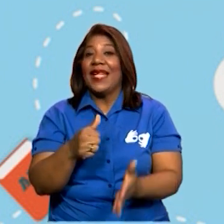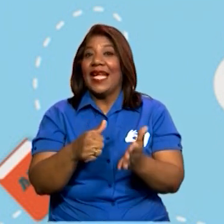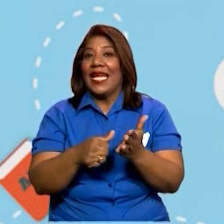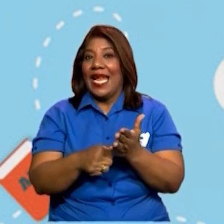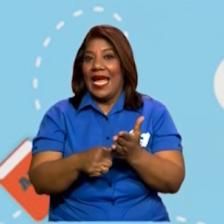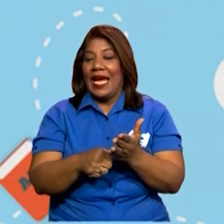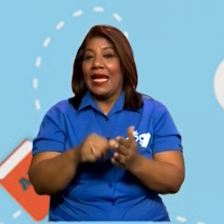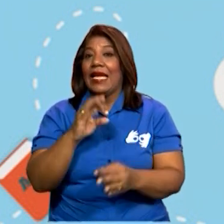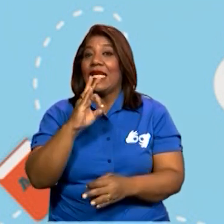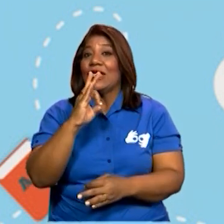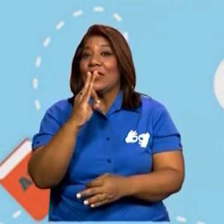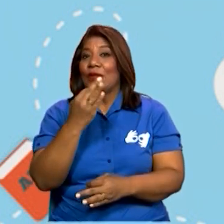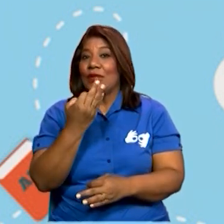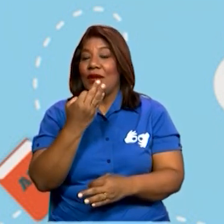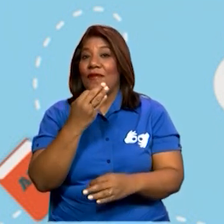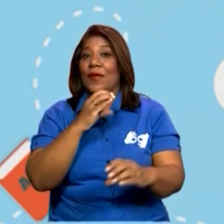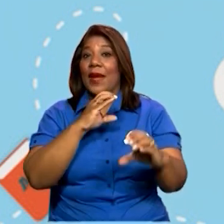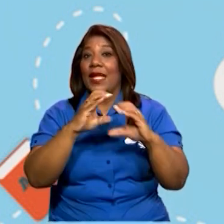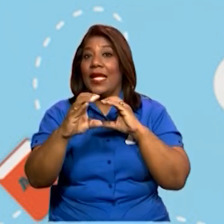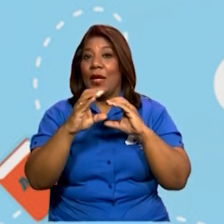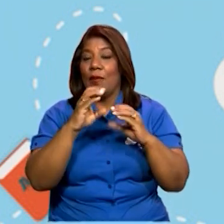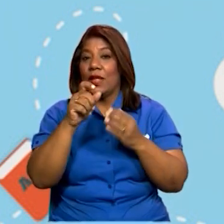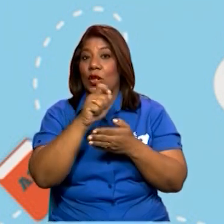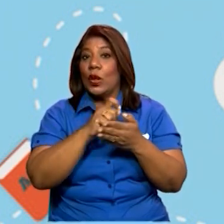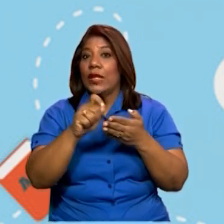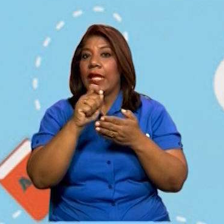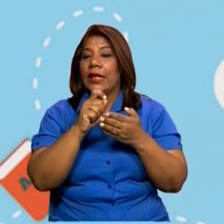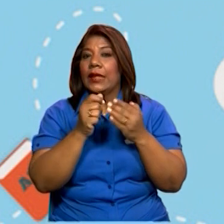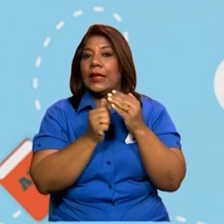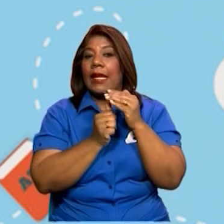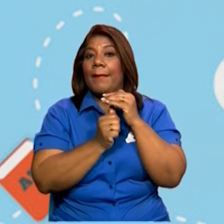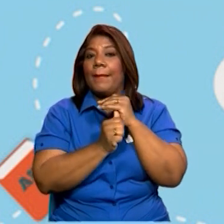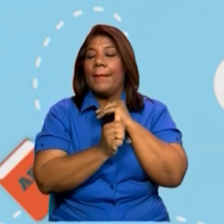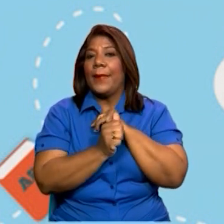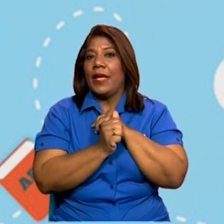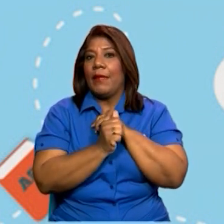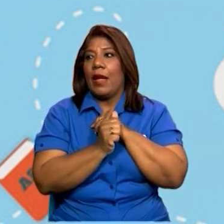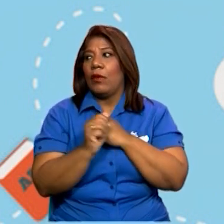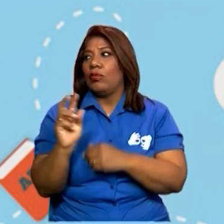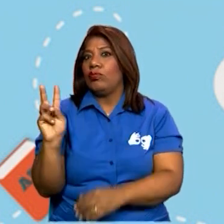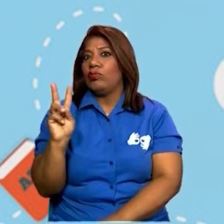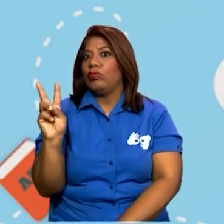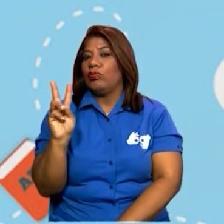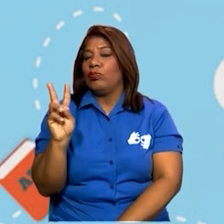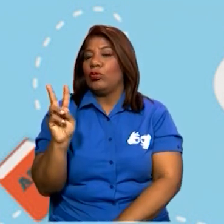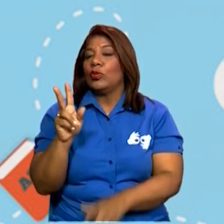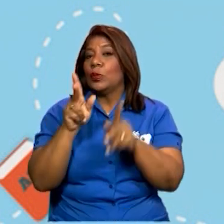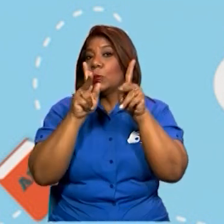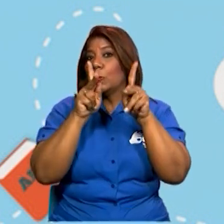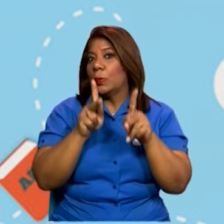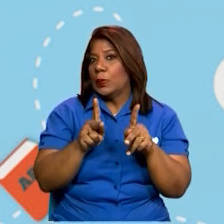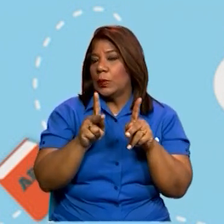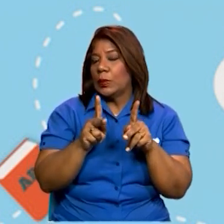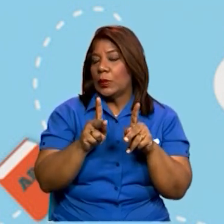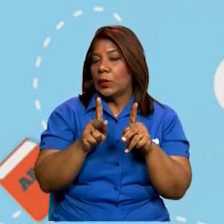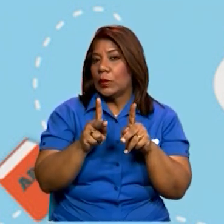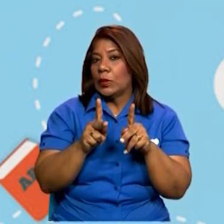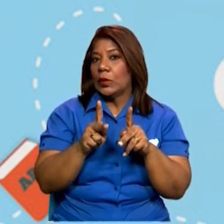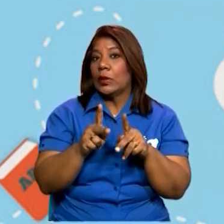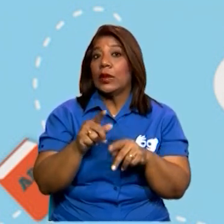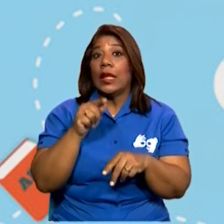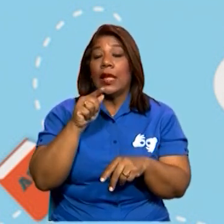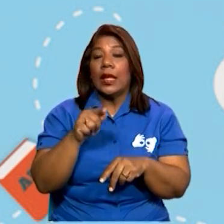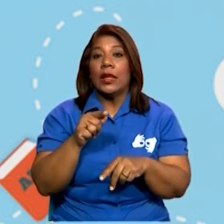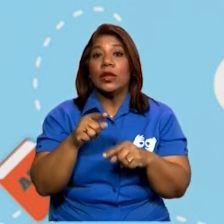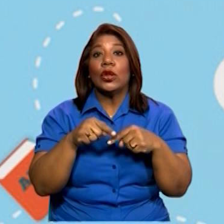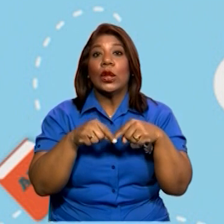comunicación escrita y de carácter privado entre dos personas. El lenguaje en este tipo de carta